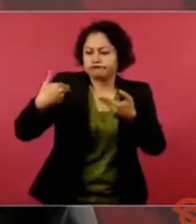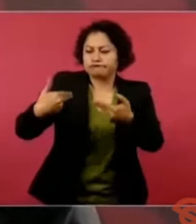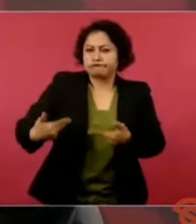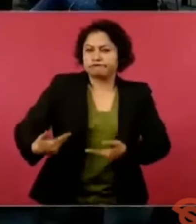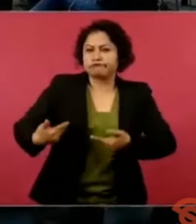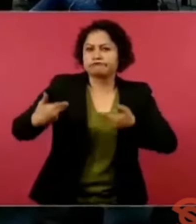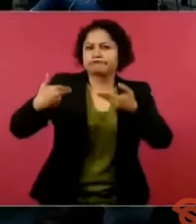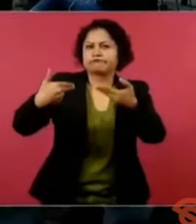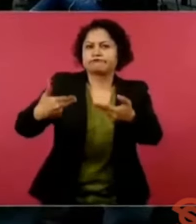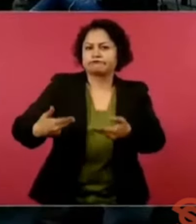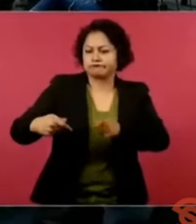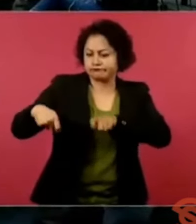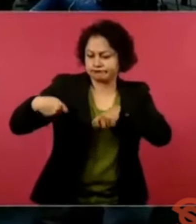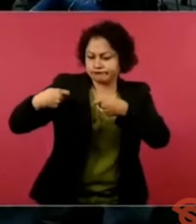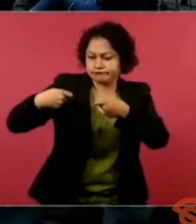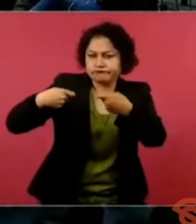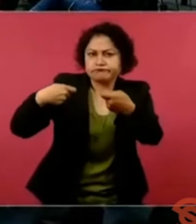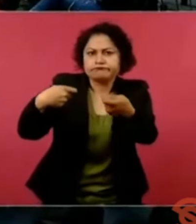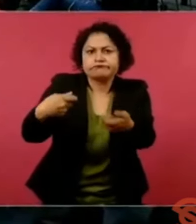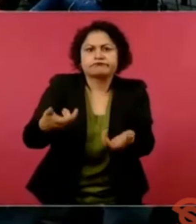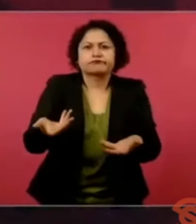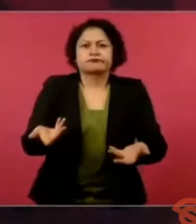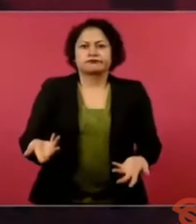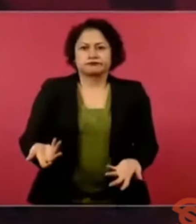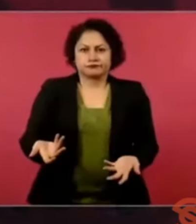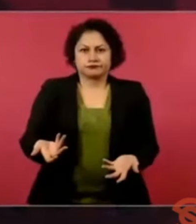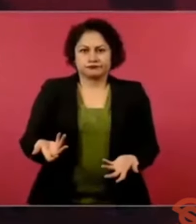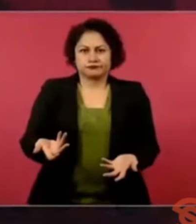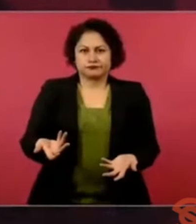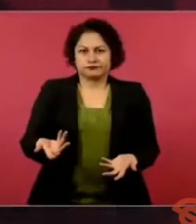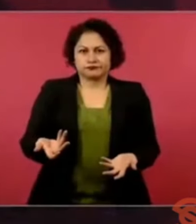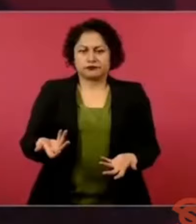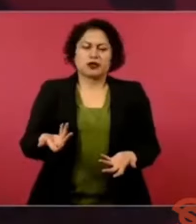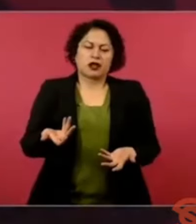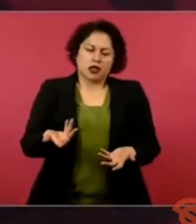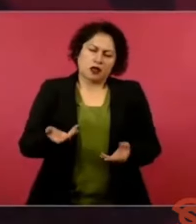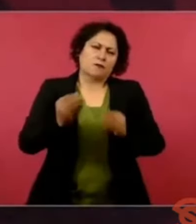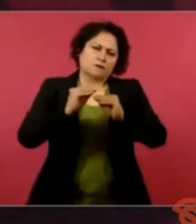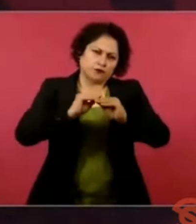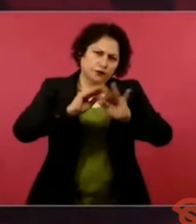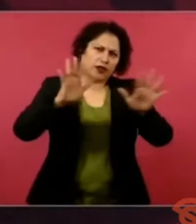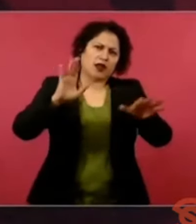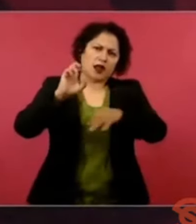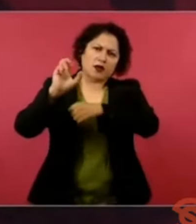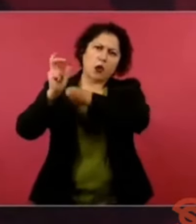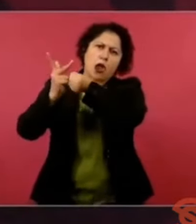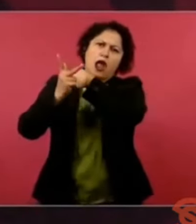No quiere decir que no hubieron aportes también de Europa, claro,